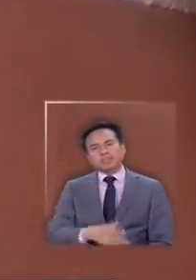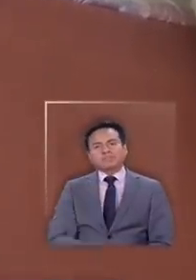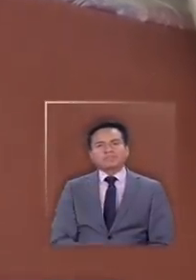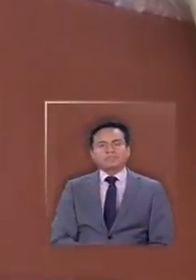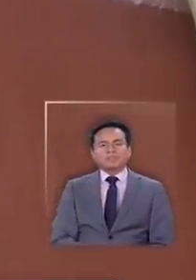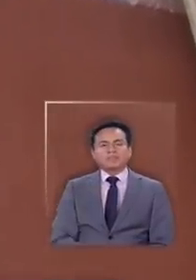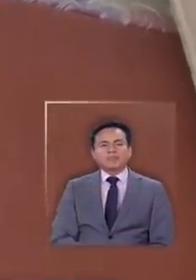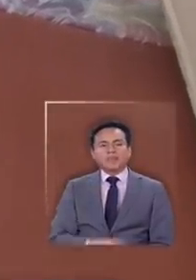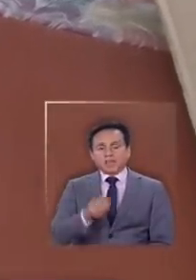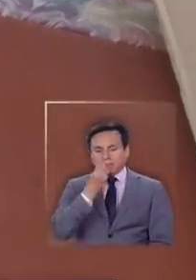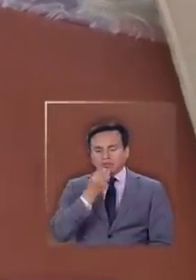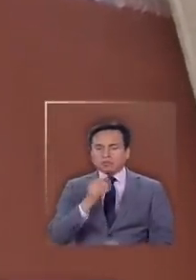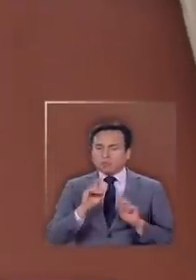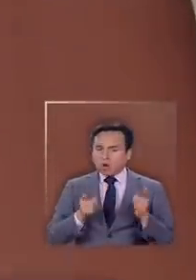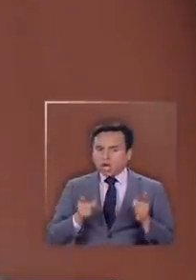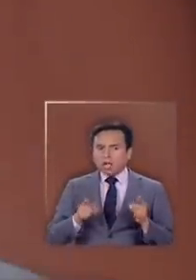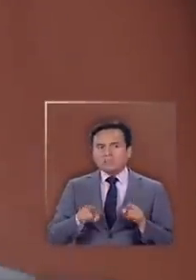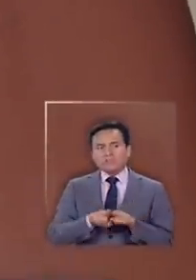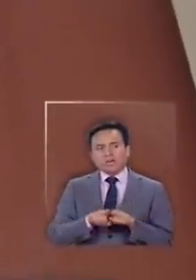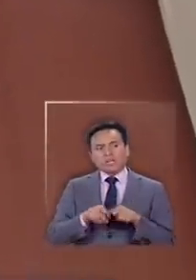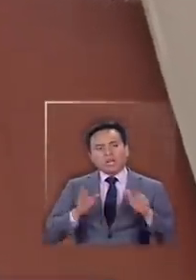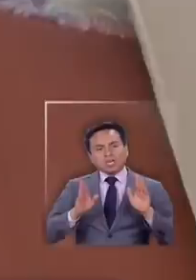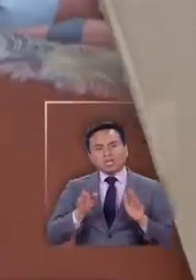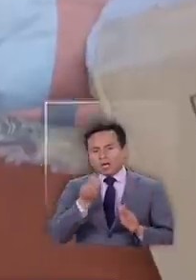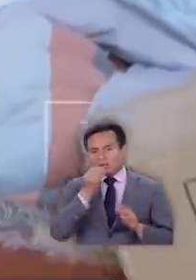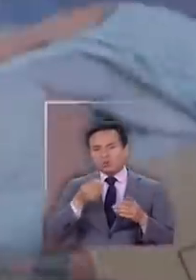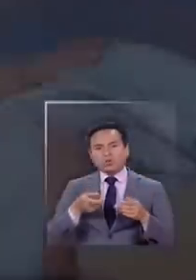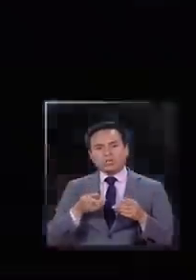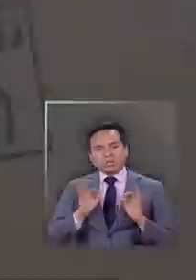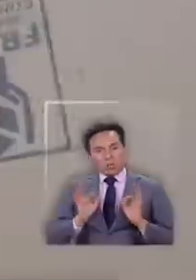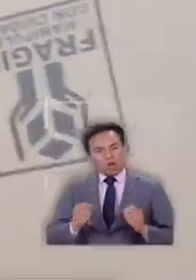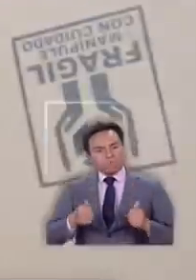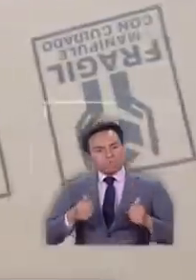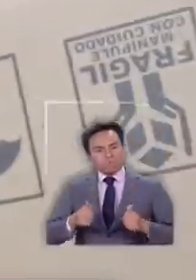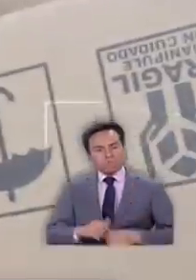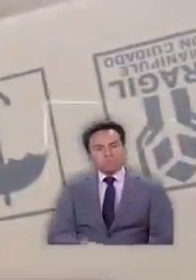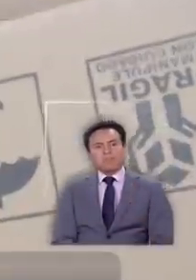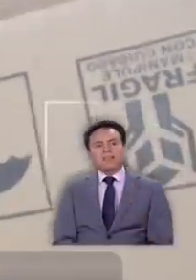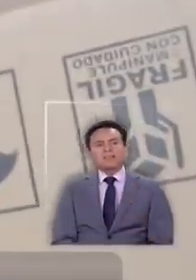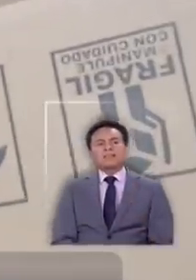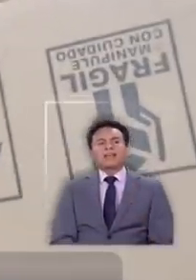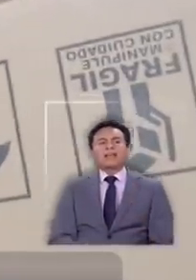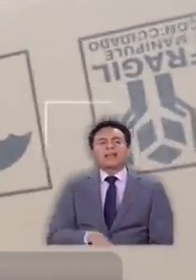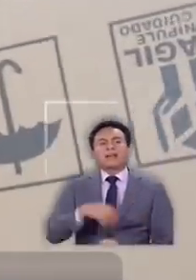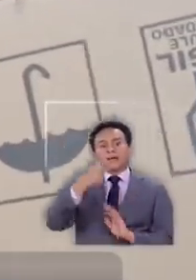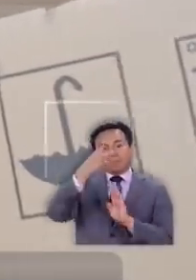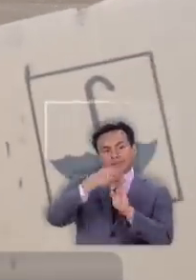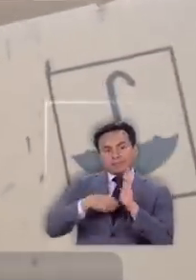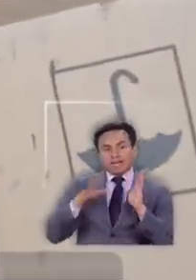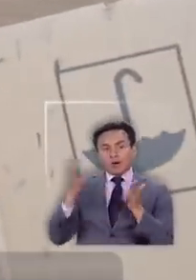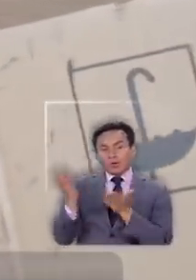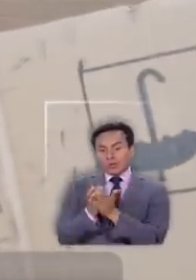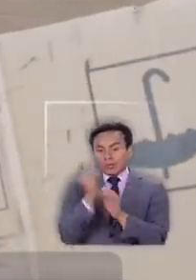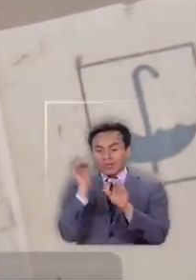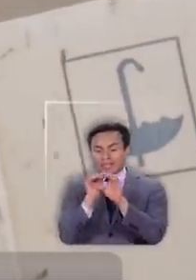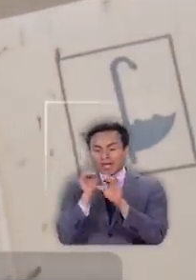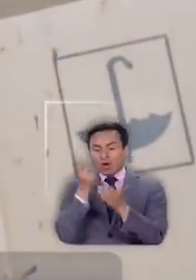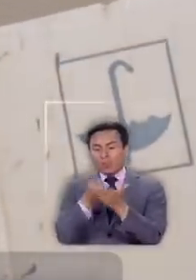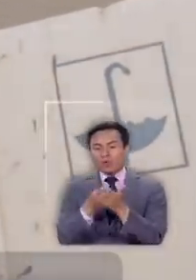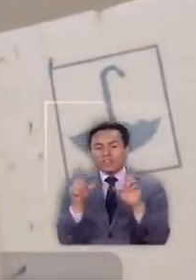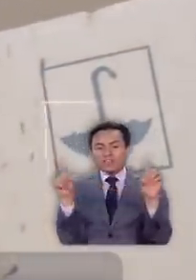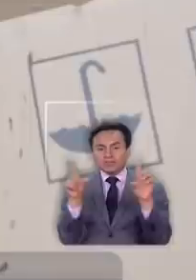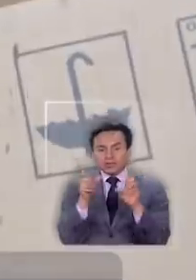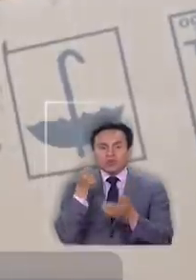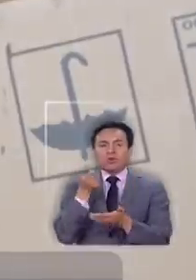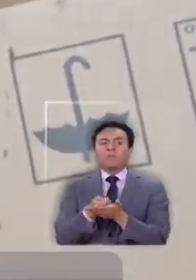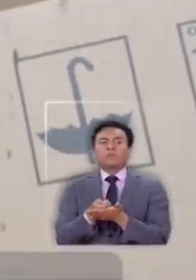y me alimento igual por lo que no hay que tenerla acá y me alimento igual en un par de meses en logró juntar plata para comprarse un